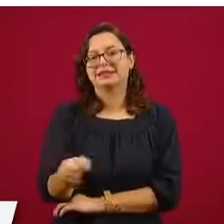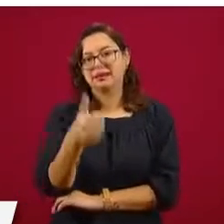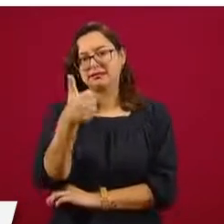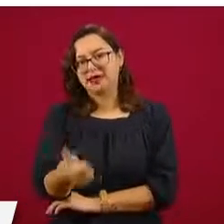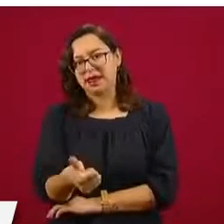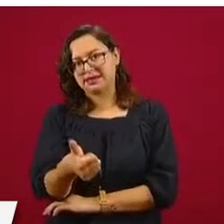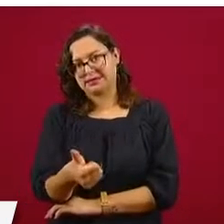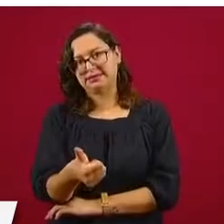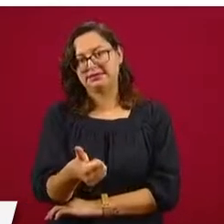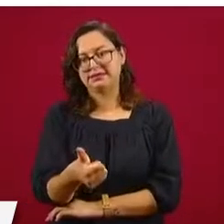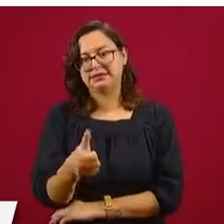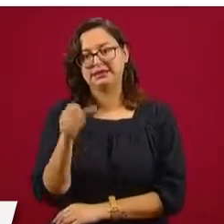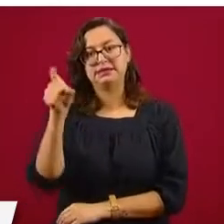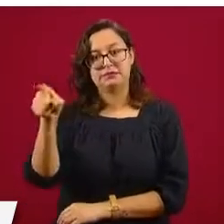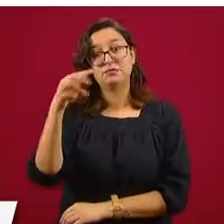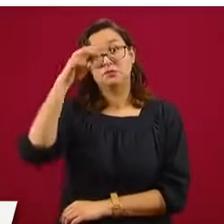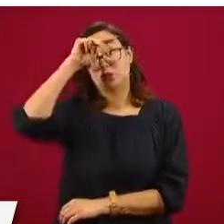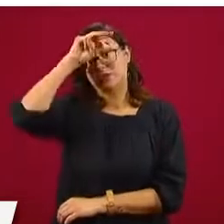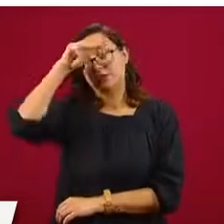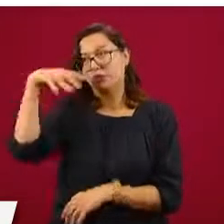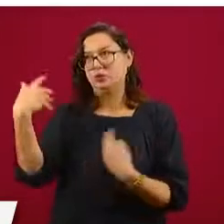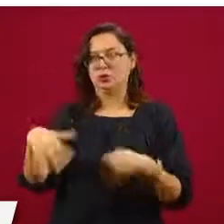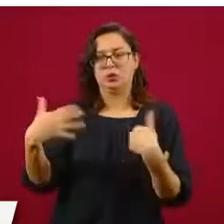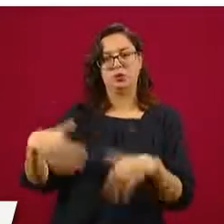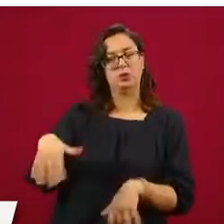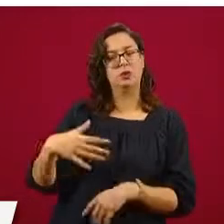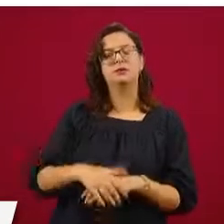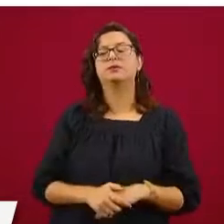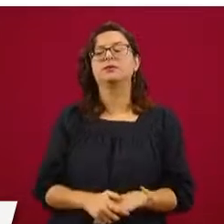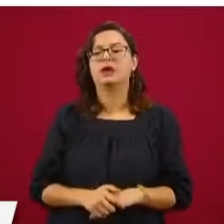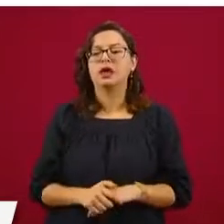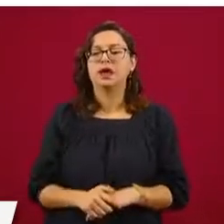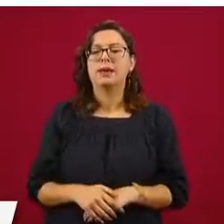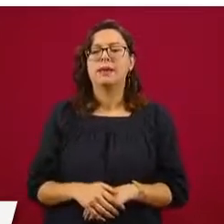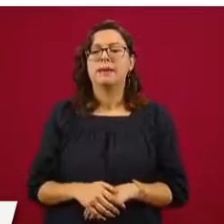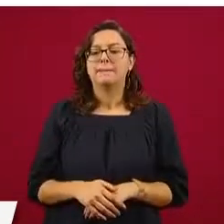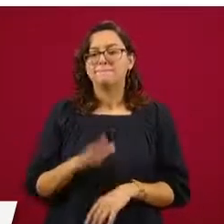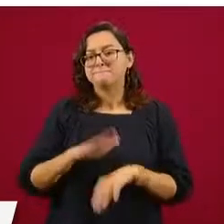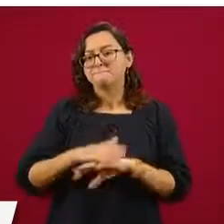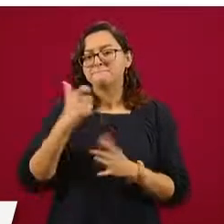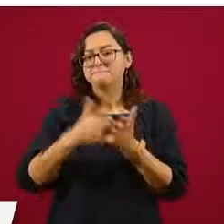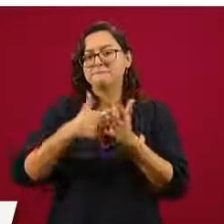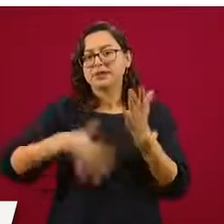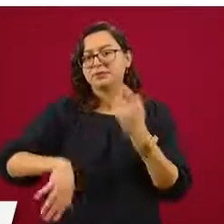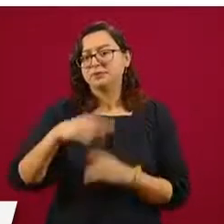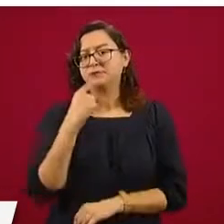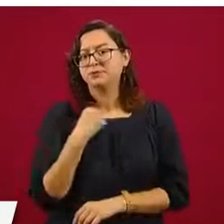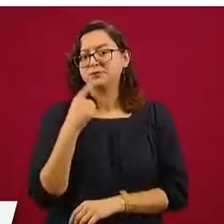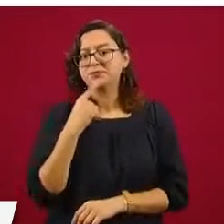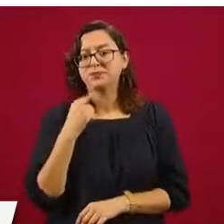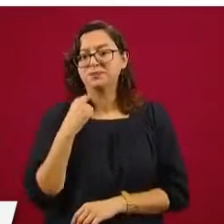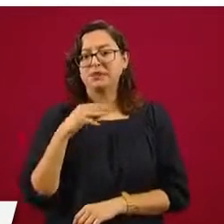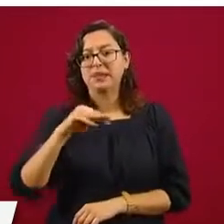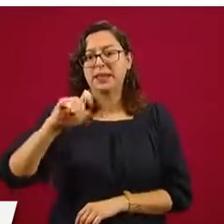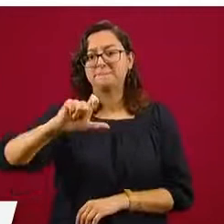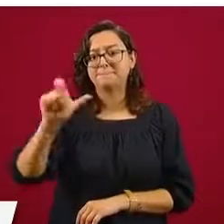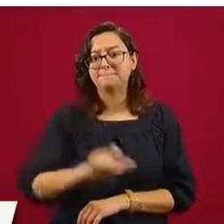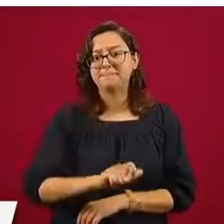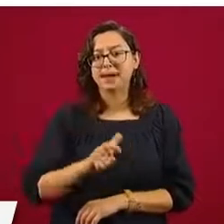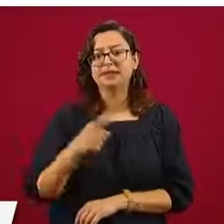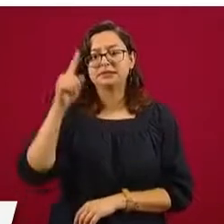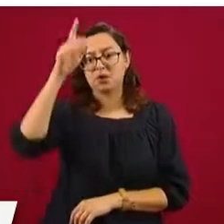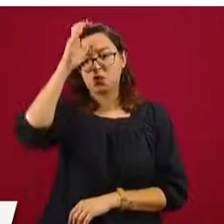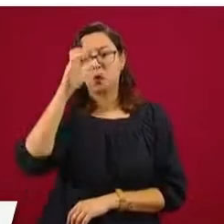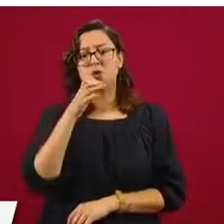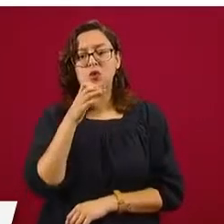al litro ahí en Monterrey con esta marca. Max Gas, la opción más barata en comparación de Premium Saltillo,